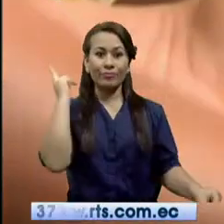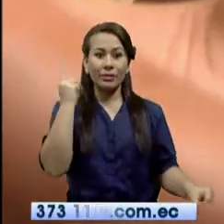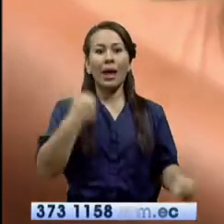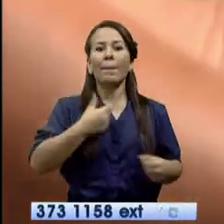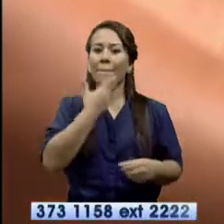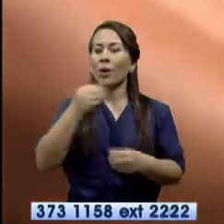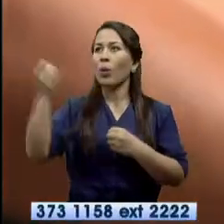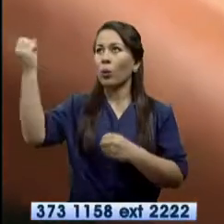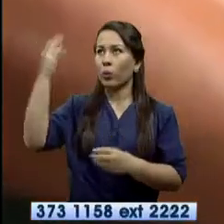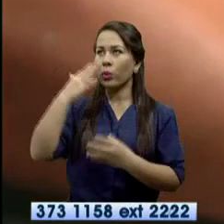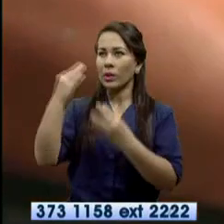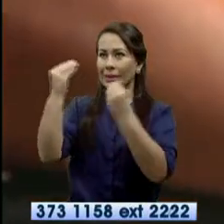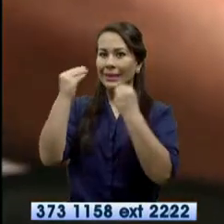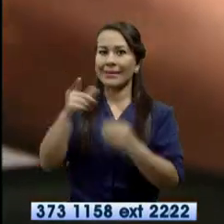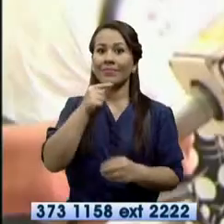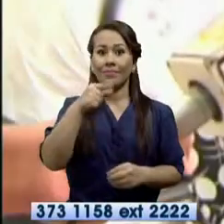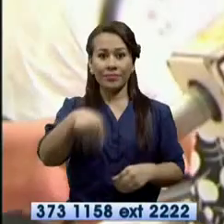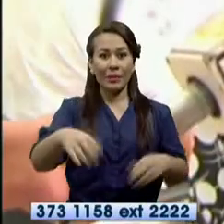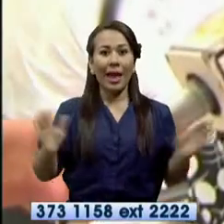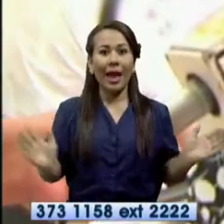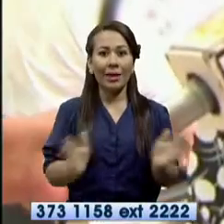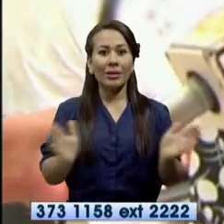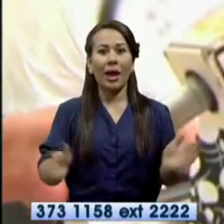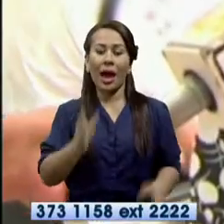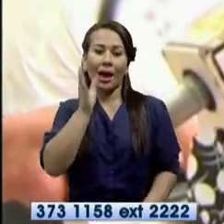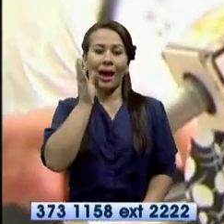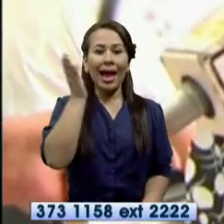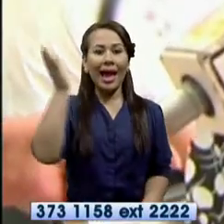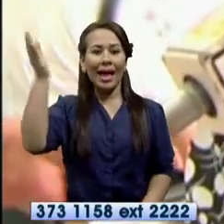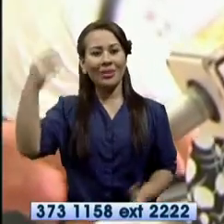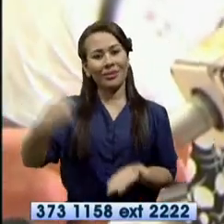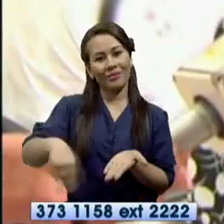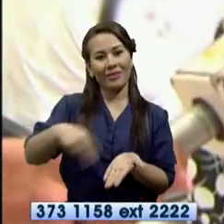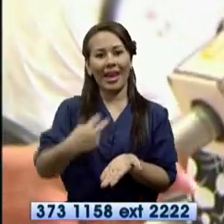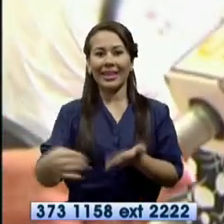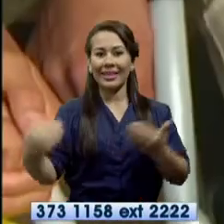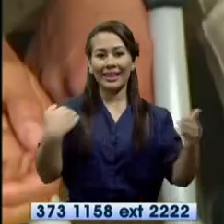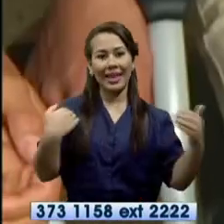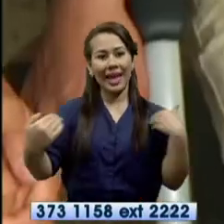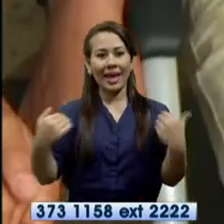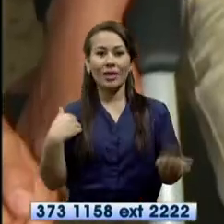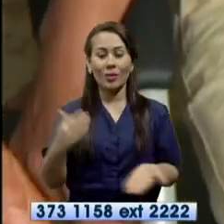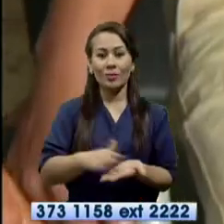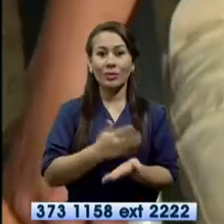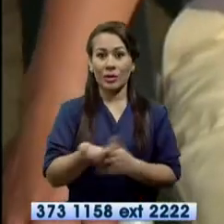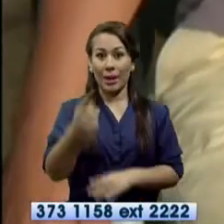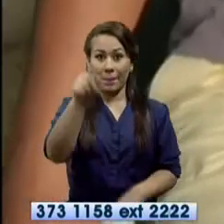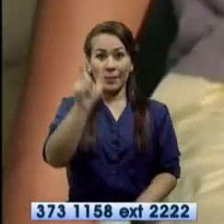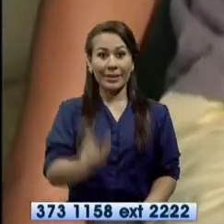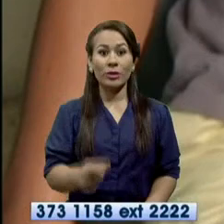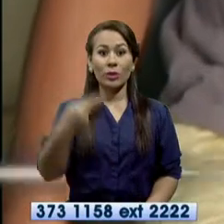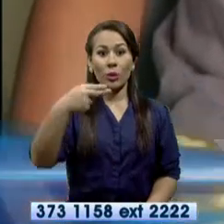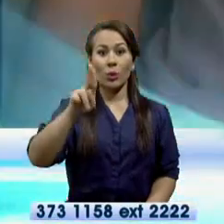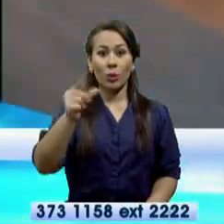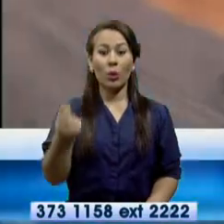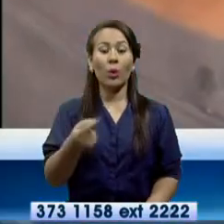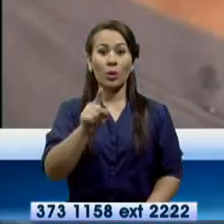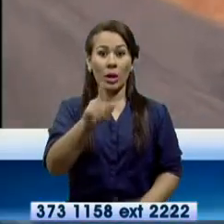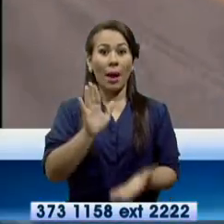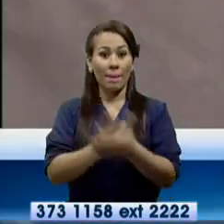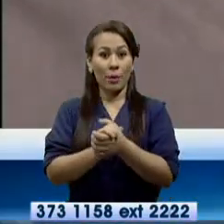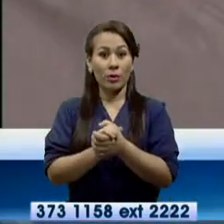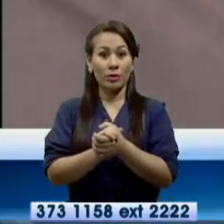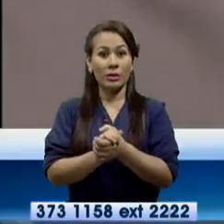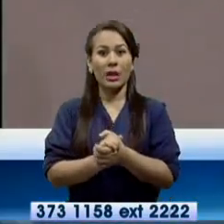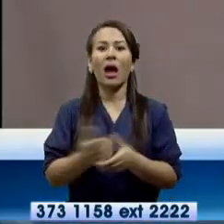luz. A los que impulsamos actividades como el canto, el baile, el teatro, la música. Hugo fue adicto y su mujer compartía con él